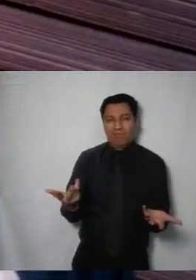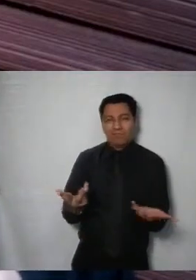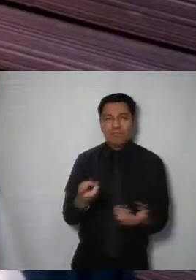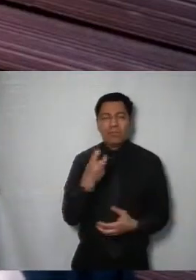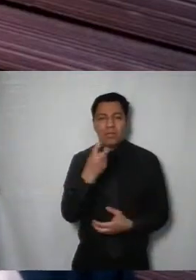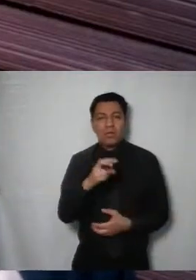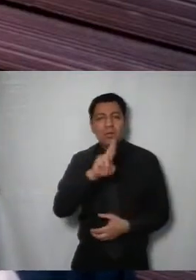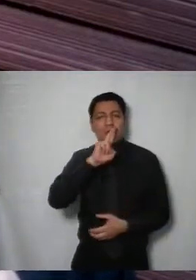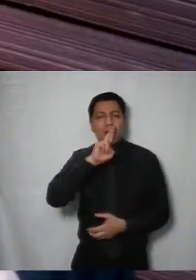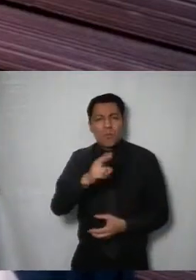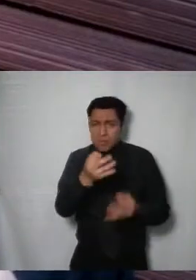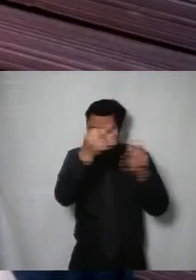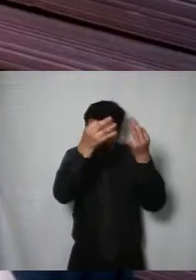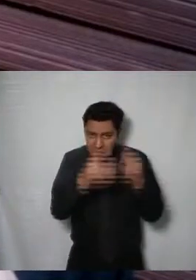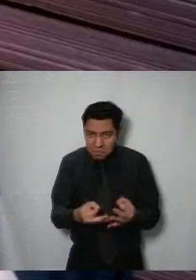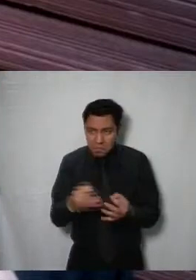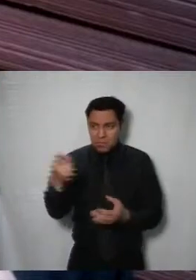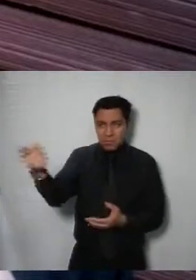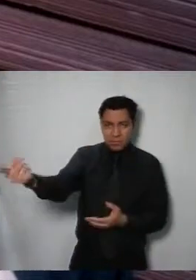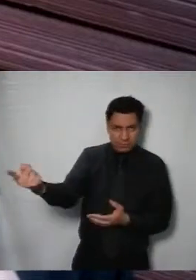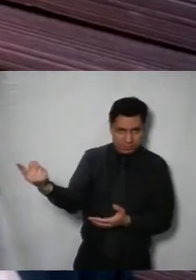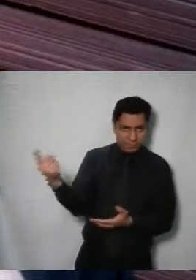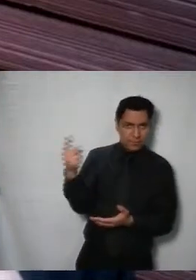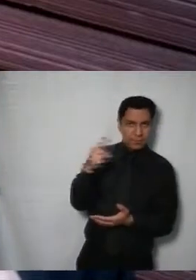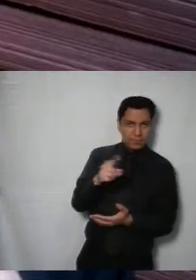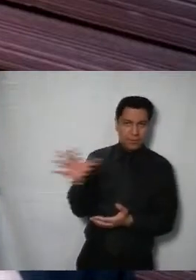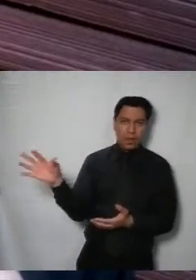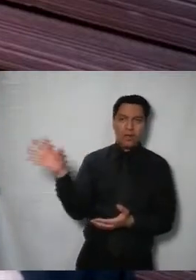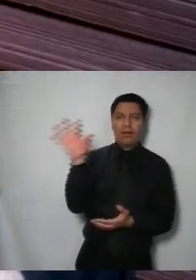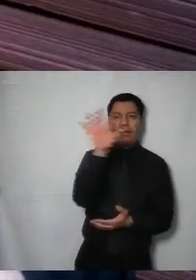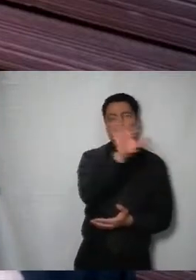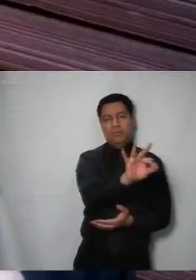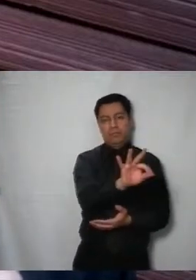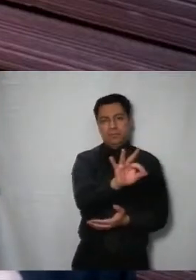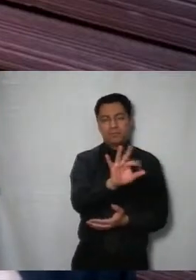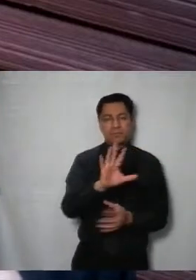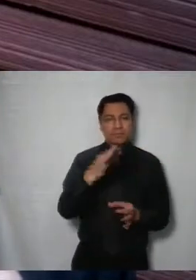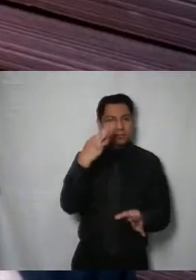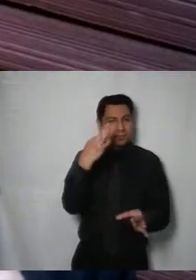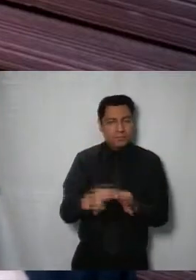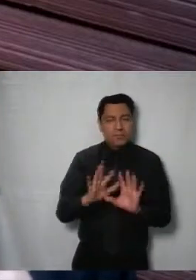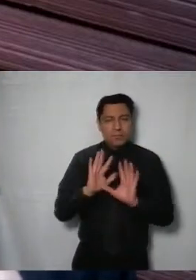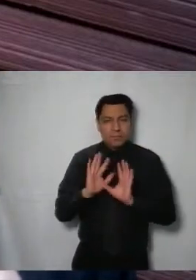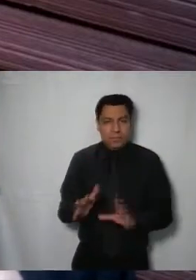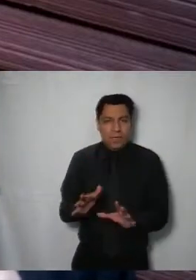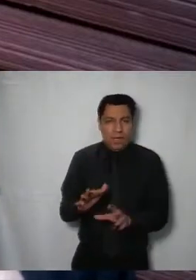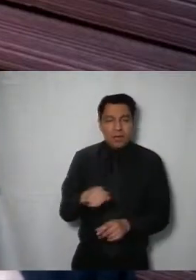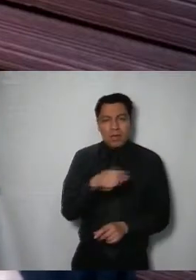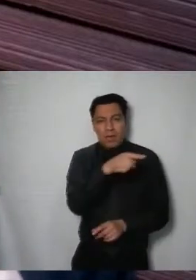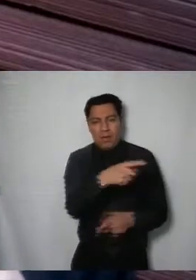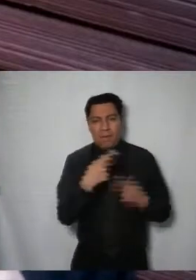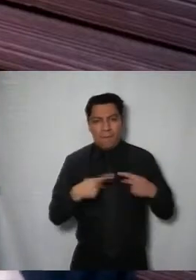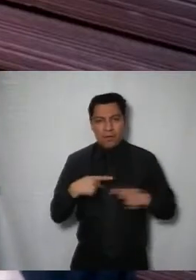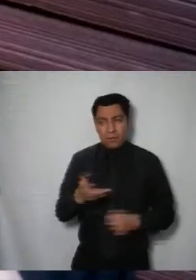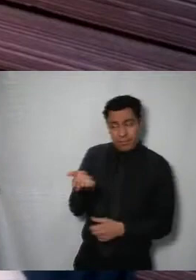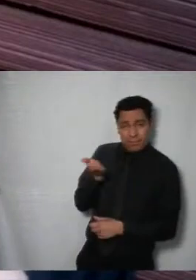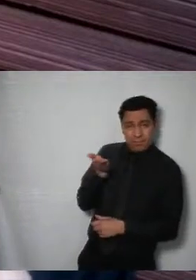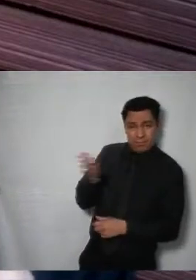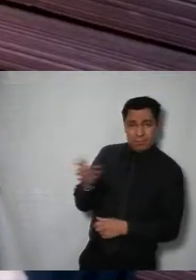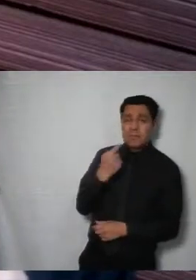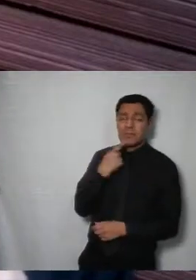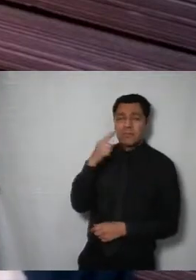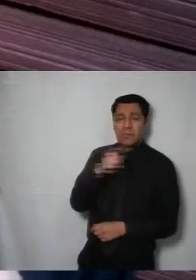proporcionó una respuesta adecuada a la solicitud y atiende indirectamente las razones de inconformidad manifestadas por la persona